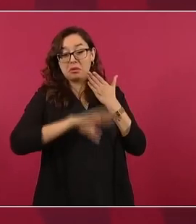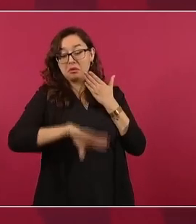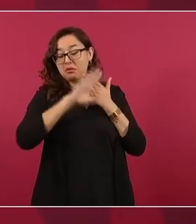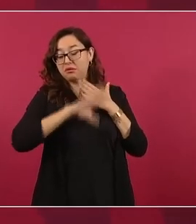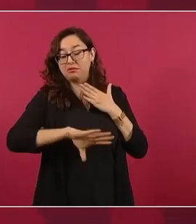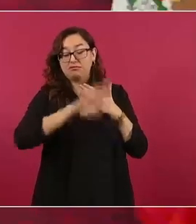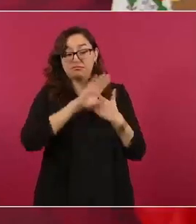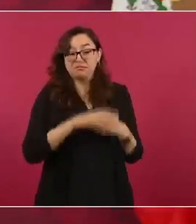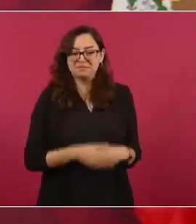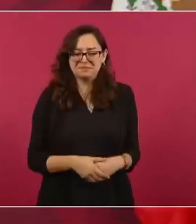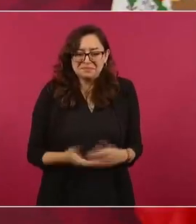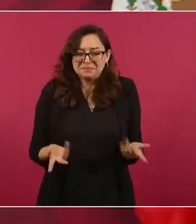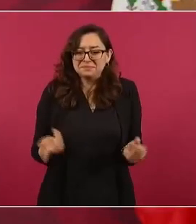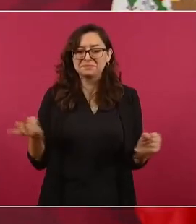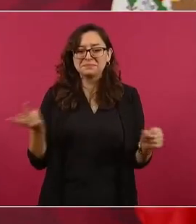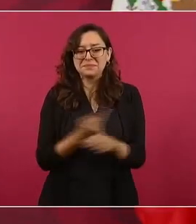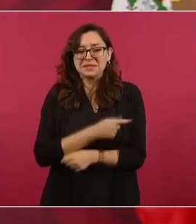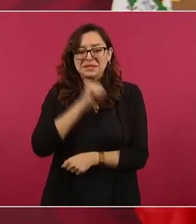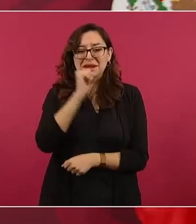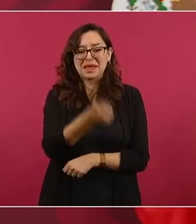absolutamente. Al contrario,